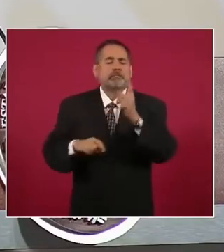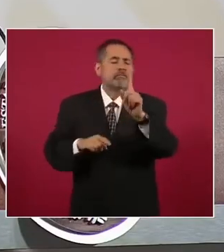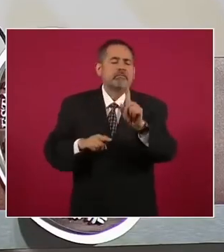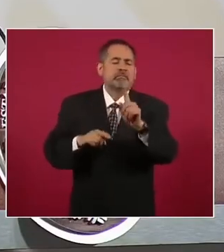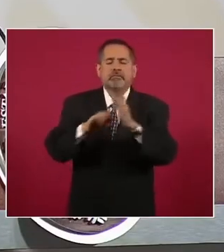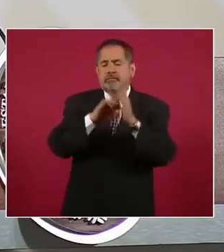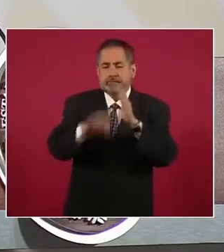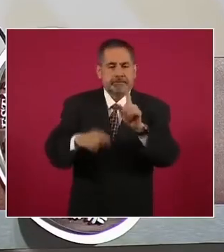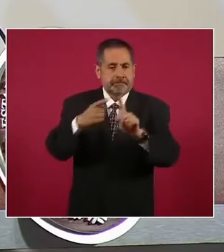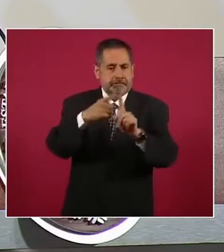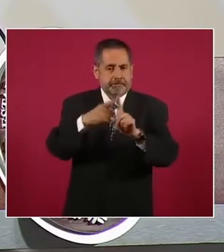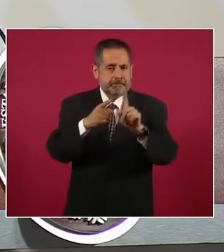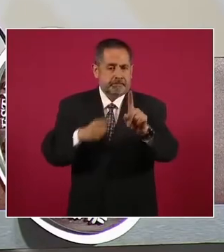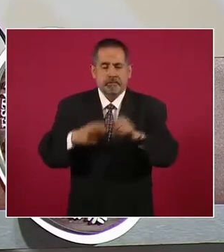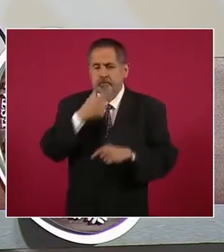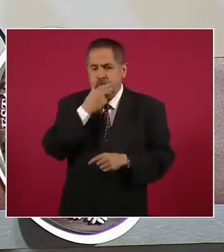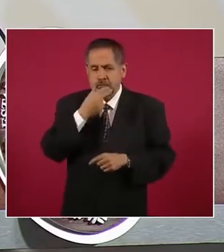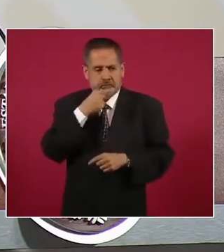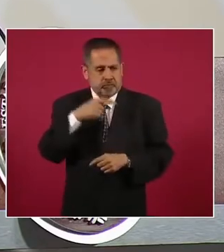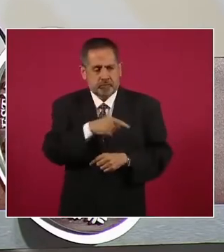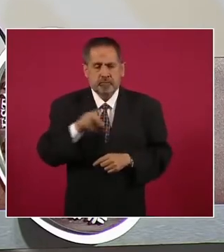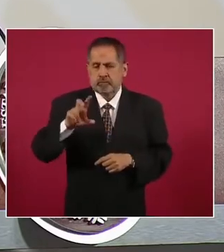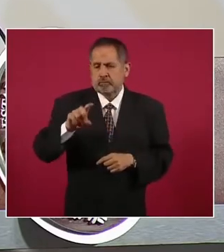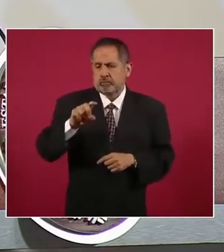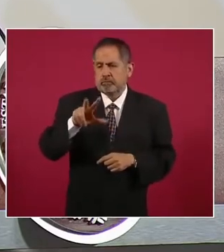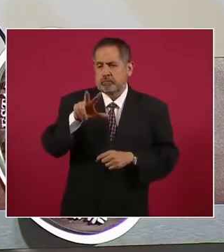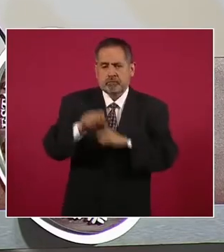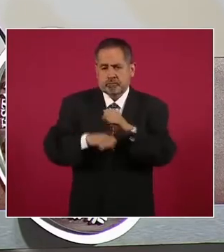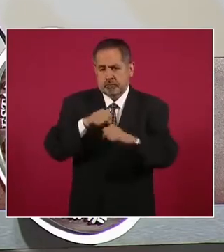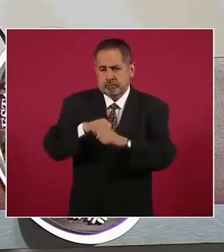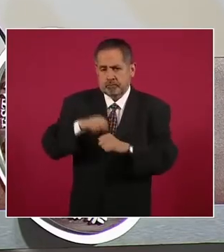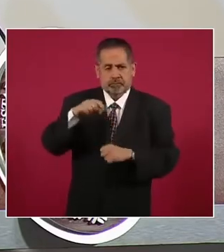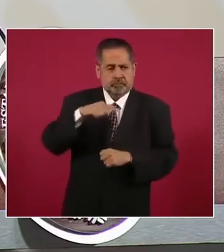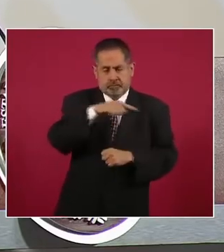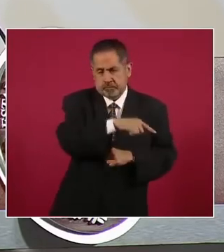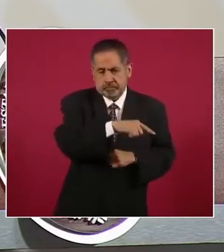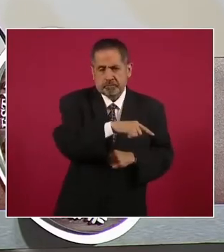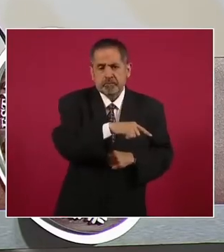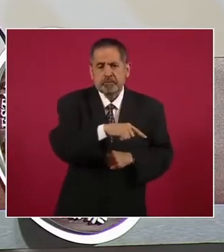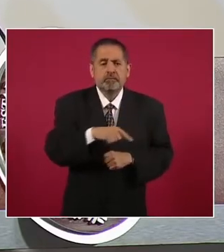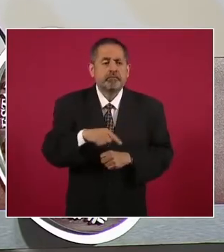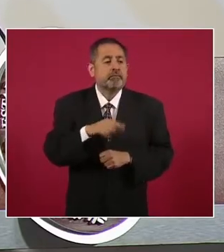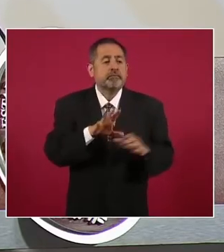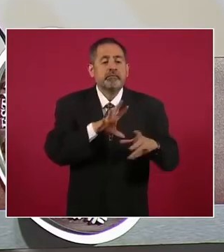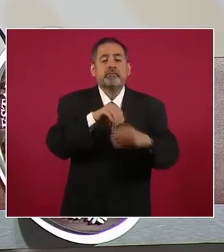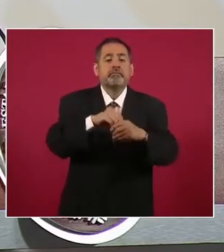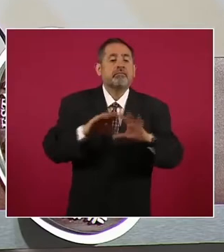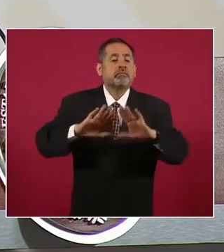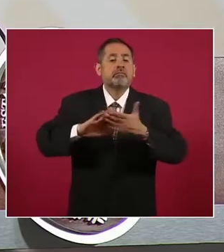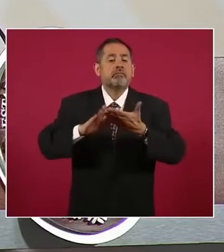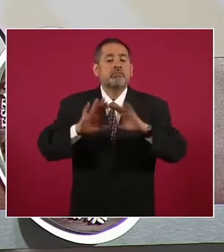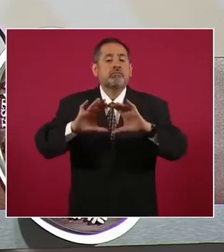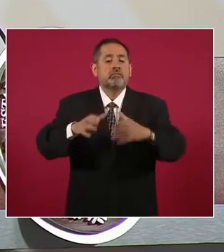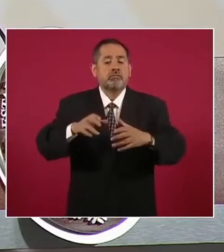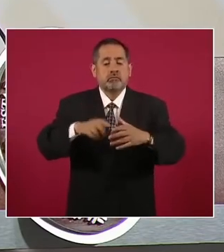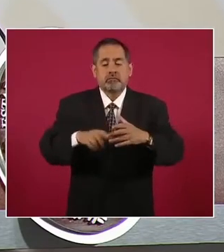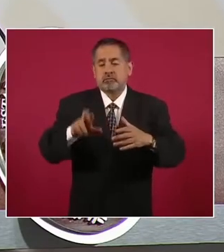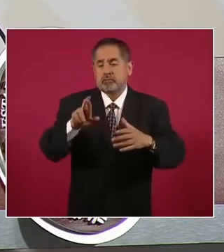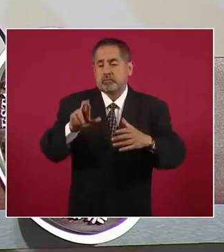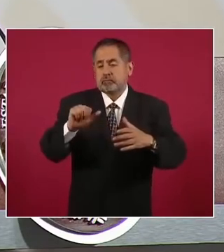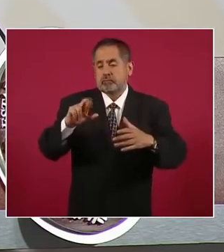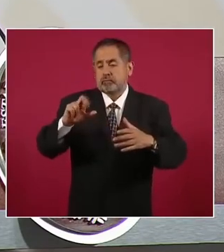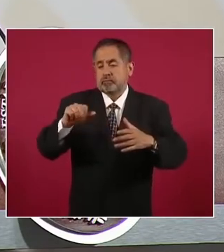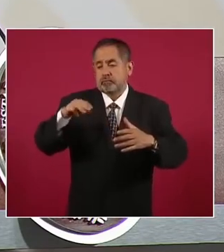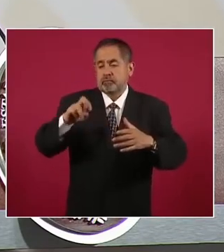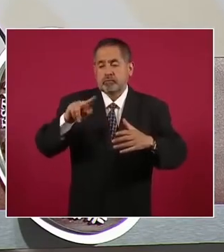al caso de un hombre de treinta y ocho años de edad, perteneciente a la comunidad indígena Raramuri,